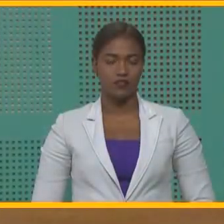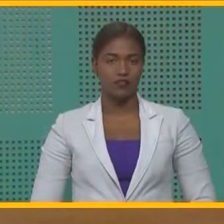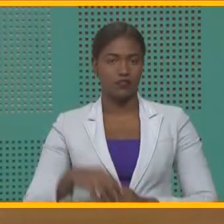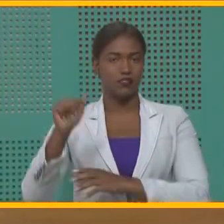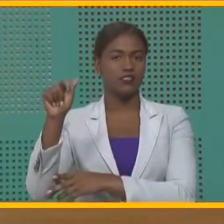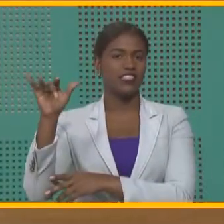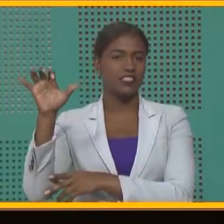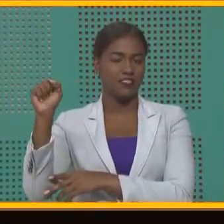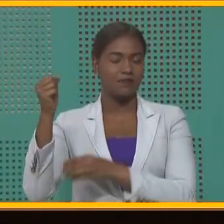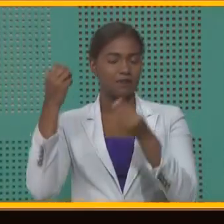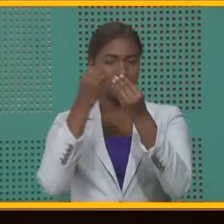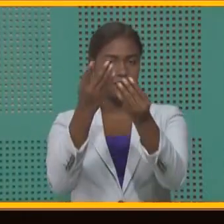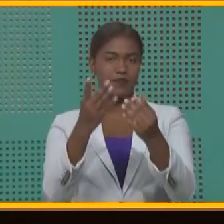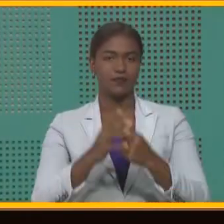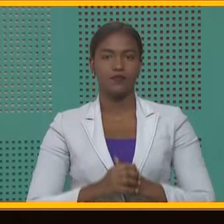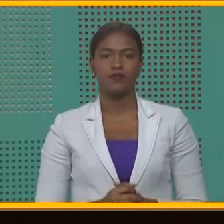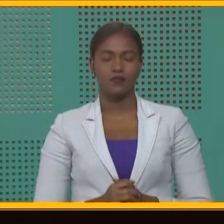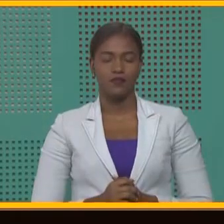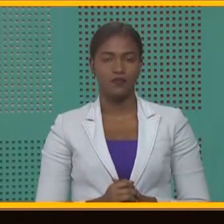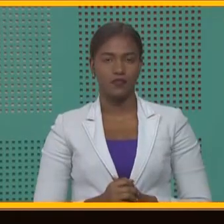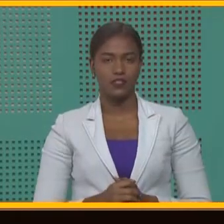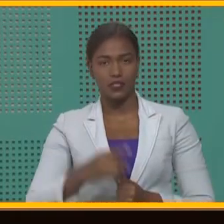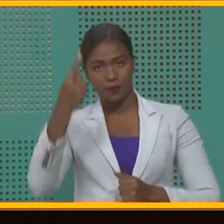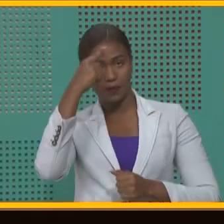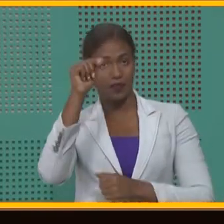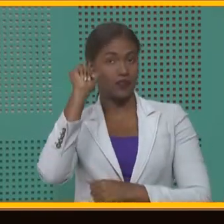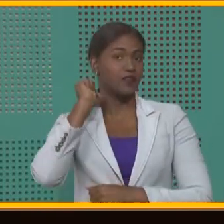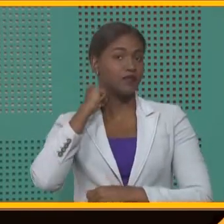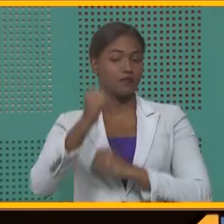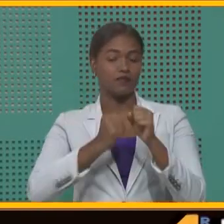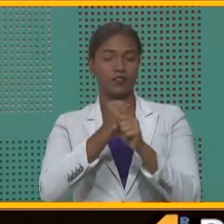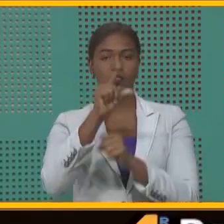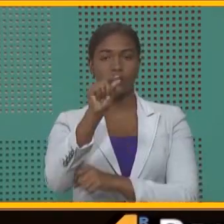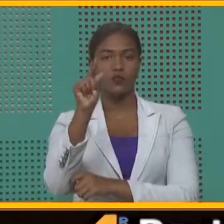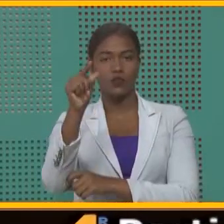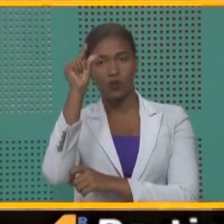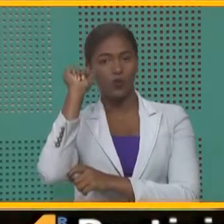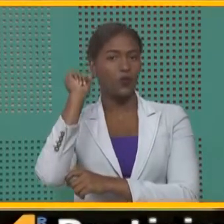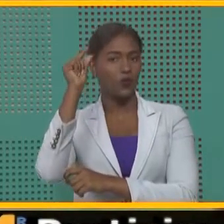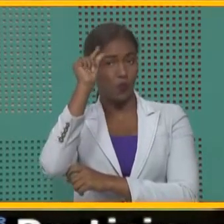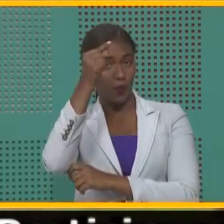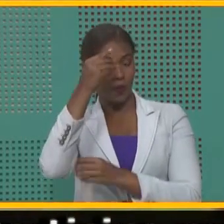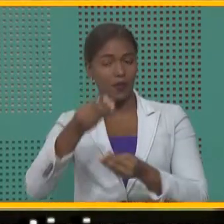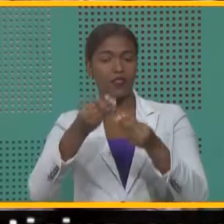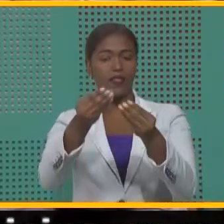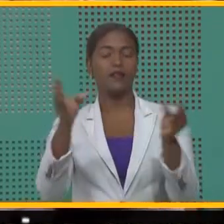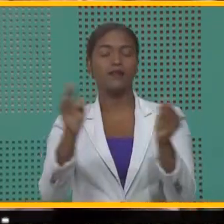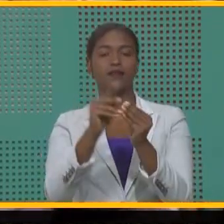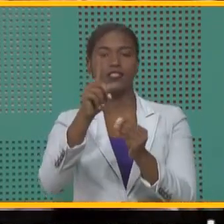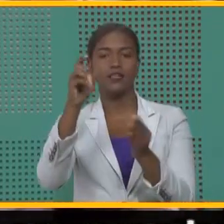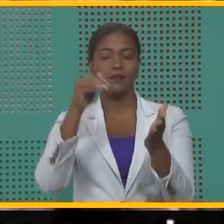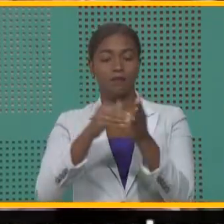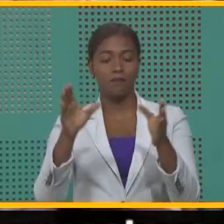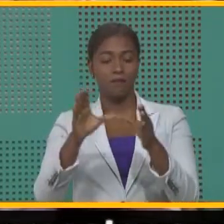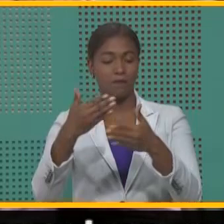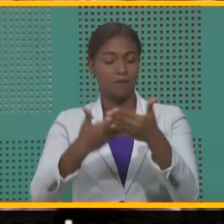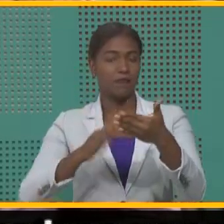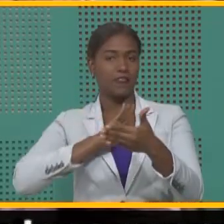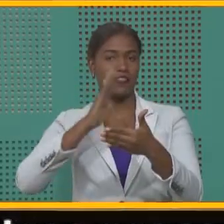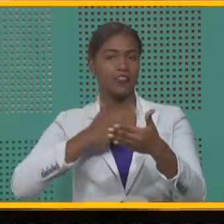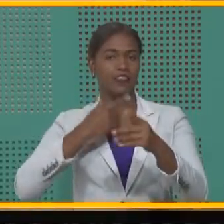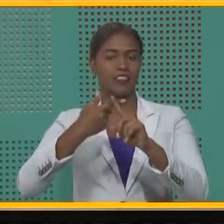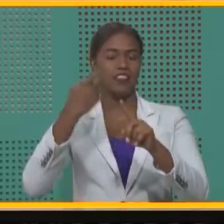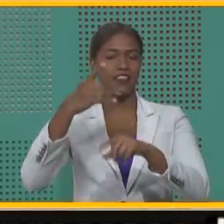Angelis Suárez con ustedes. Amigos, para agosto del 2020, el gobierno habrá entregado más de 100 mil títulos definitivos de las